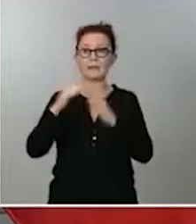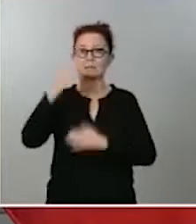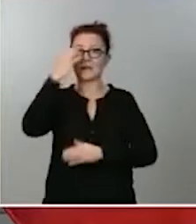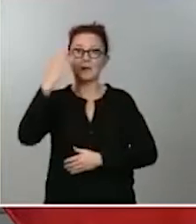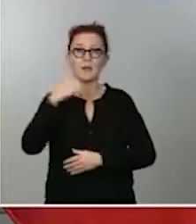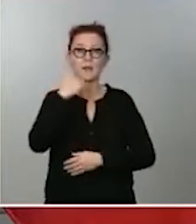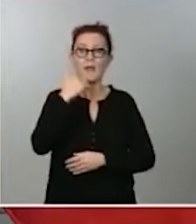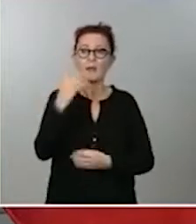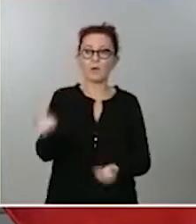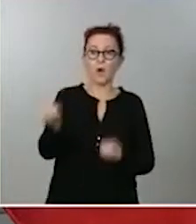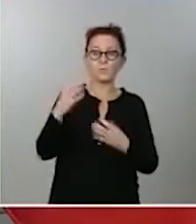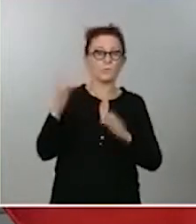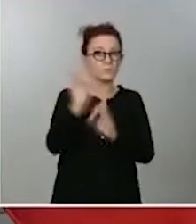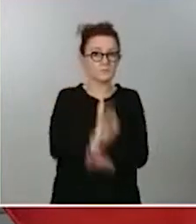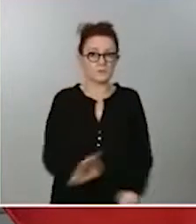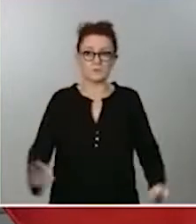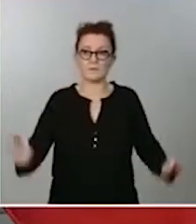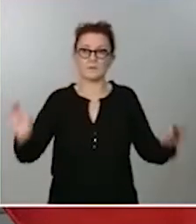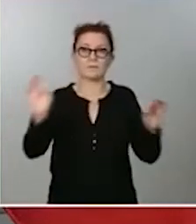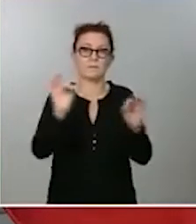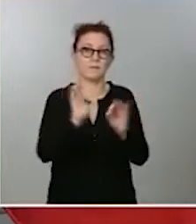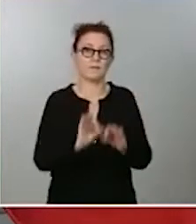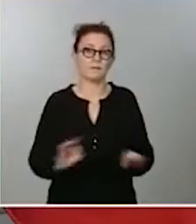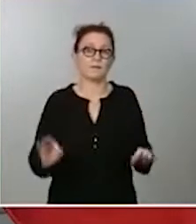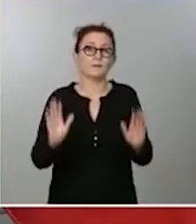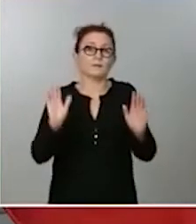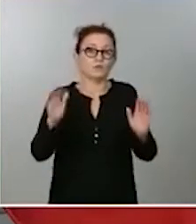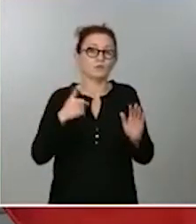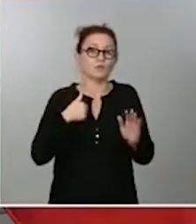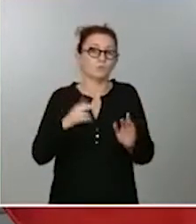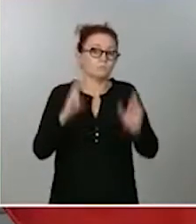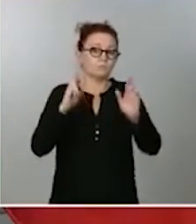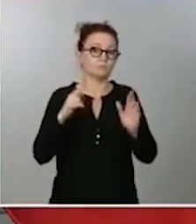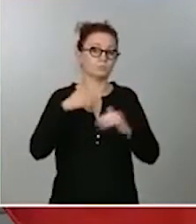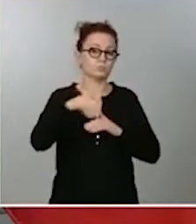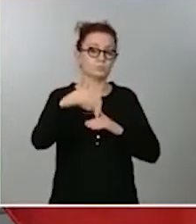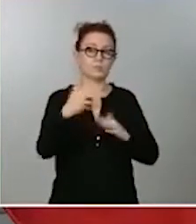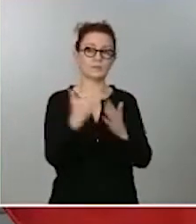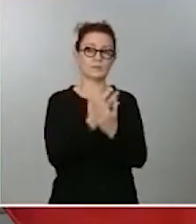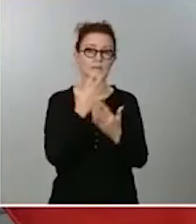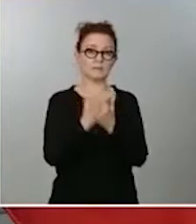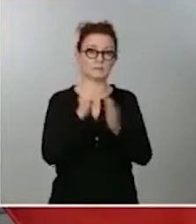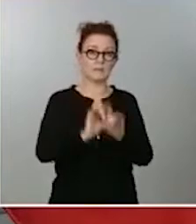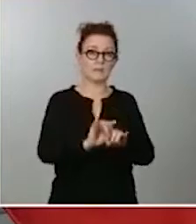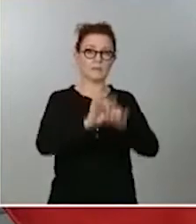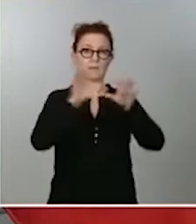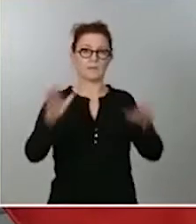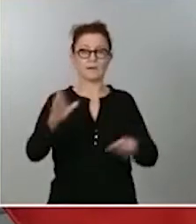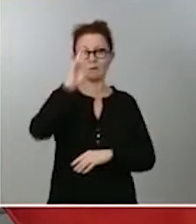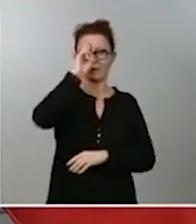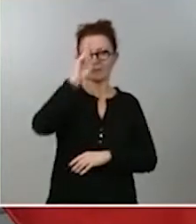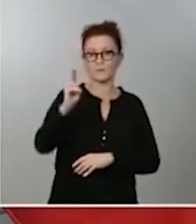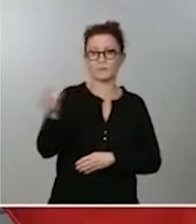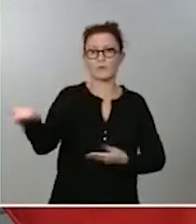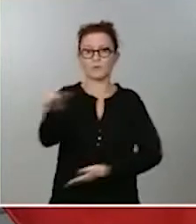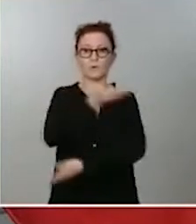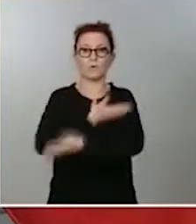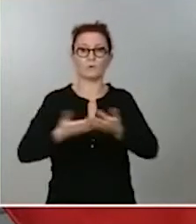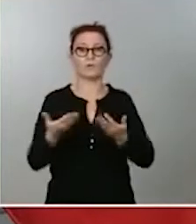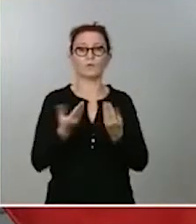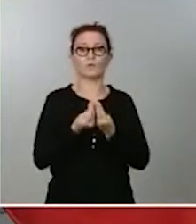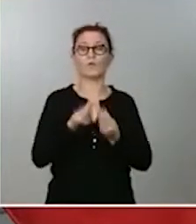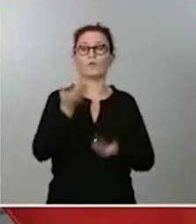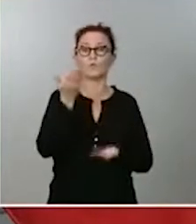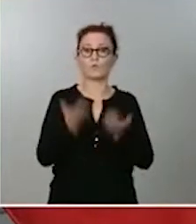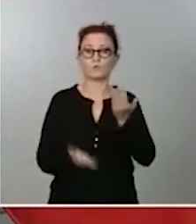situación y, por tanto, ojalá se esclarezcan lo antes posible, respetando y colaborando con la justicia en todo aquello que